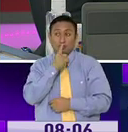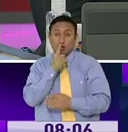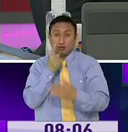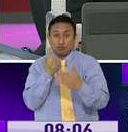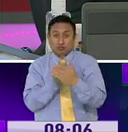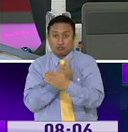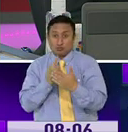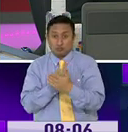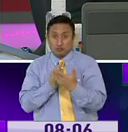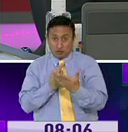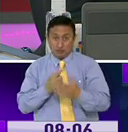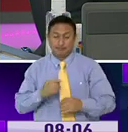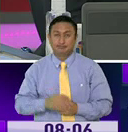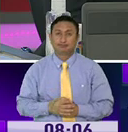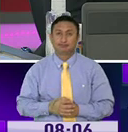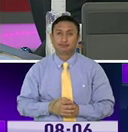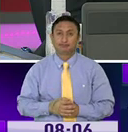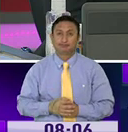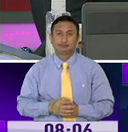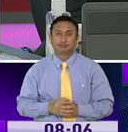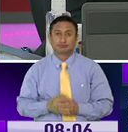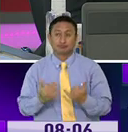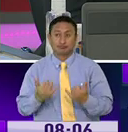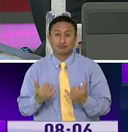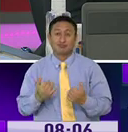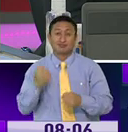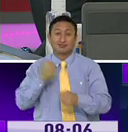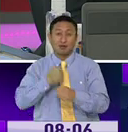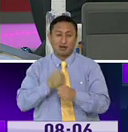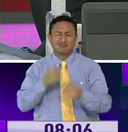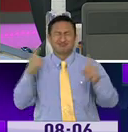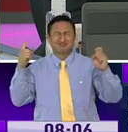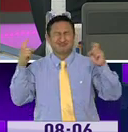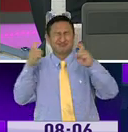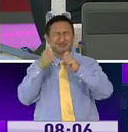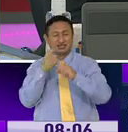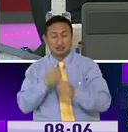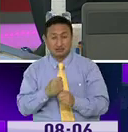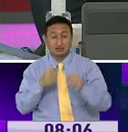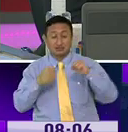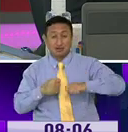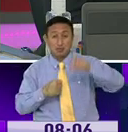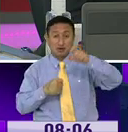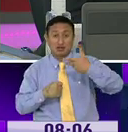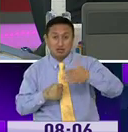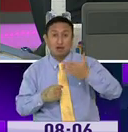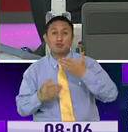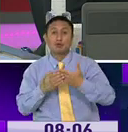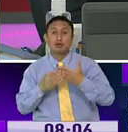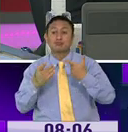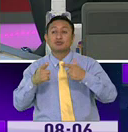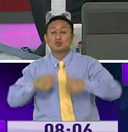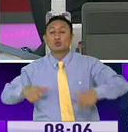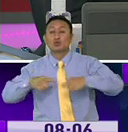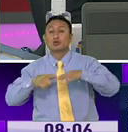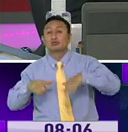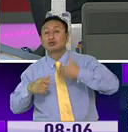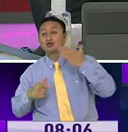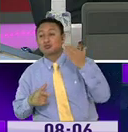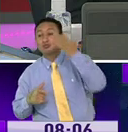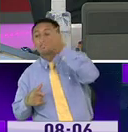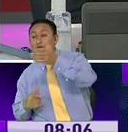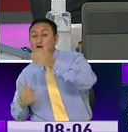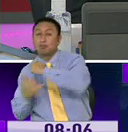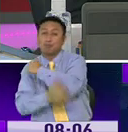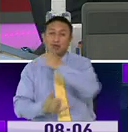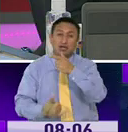causar daño. Entonces, es un trabajo bastante difícil. Lo que hay es muchos indicios, ya, por ejemplo, de dónde vienen, de qué países